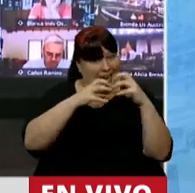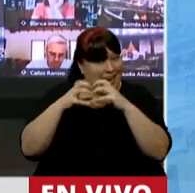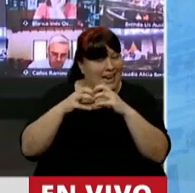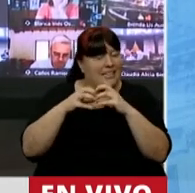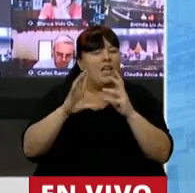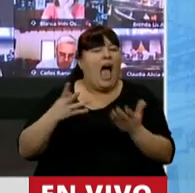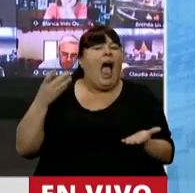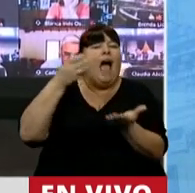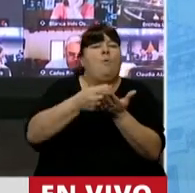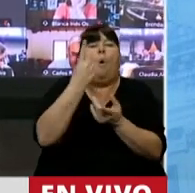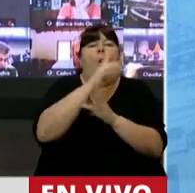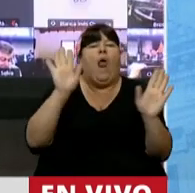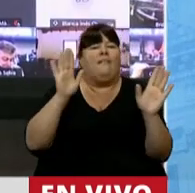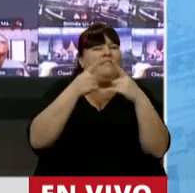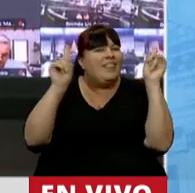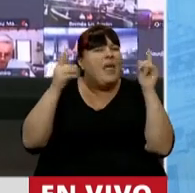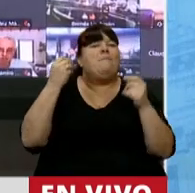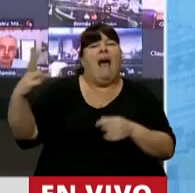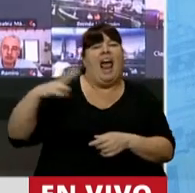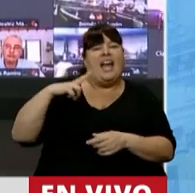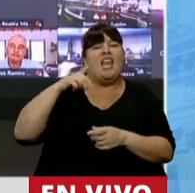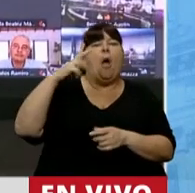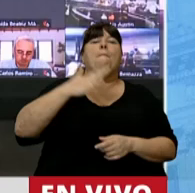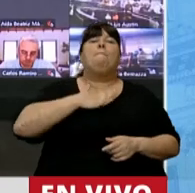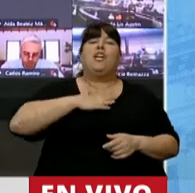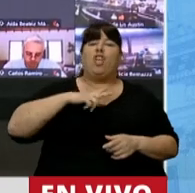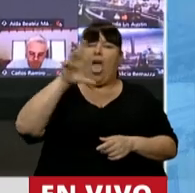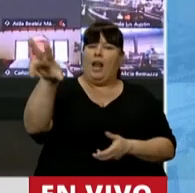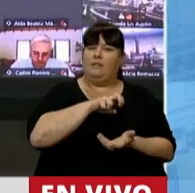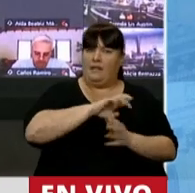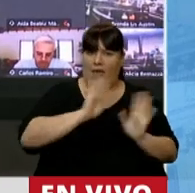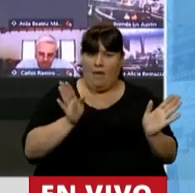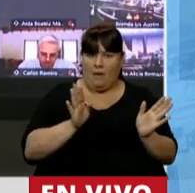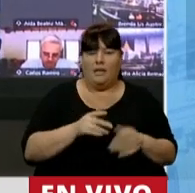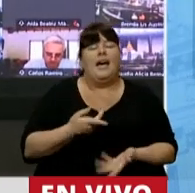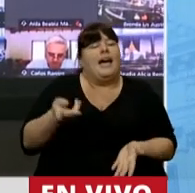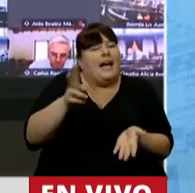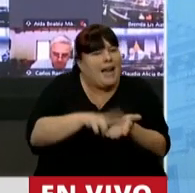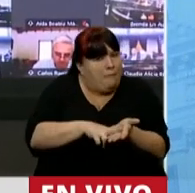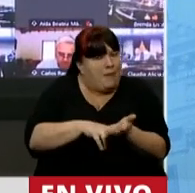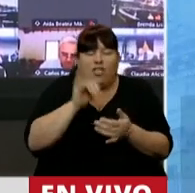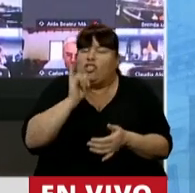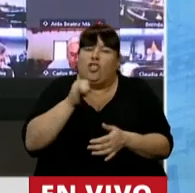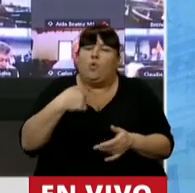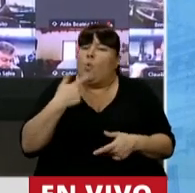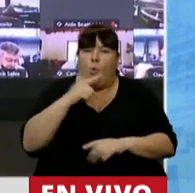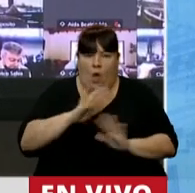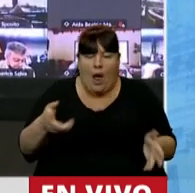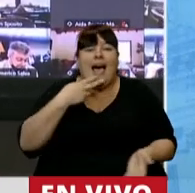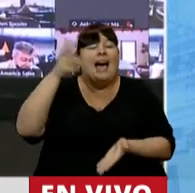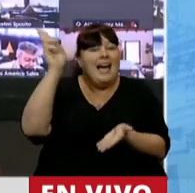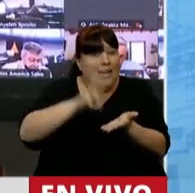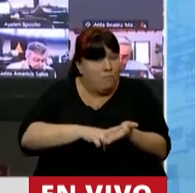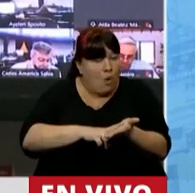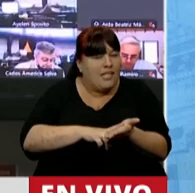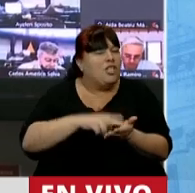es un aporte extraordinario a las fortunas personales. Y les vuelvo a decir, sin ninguna duda, que los impuestos